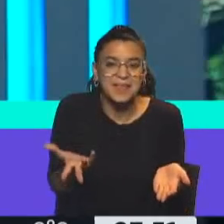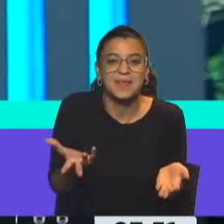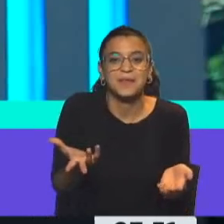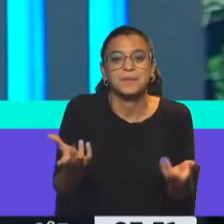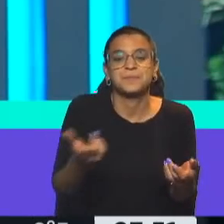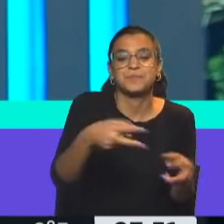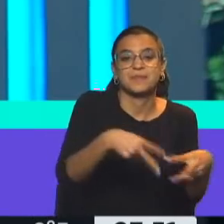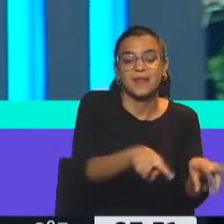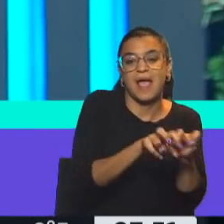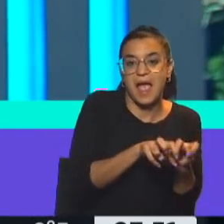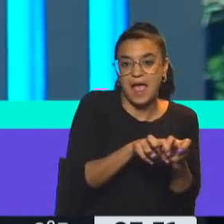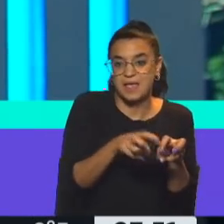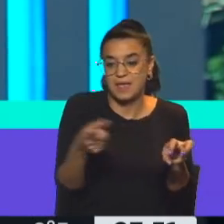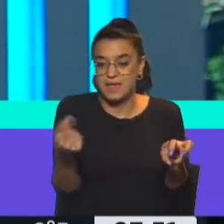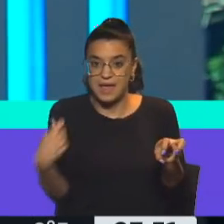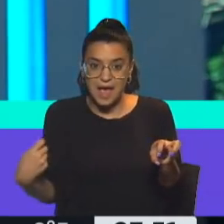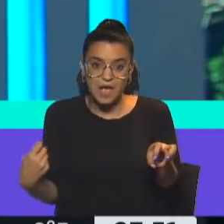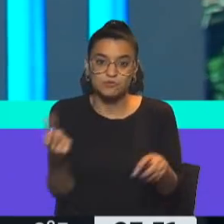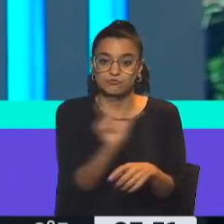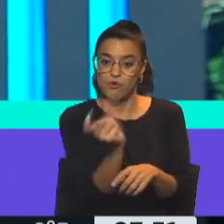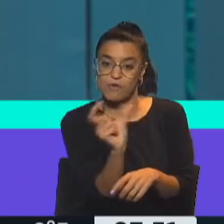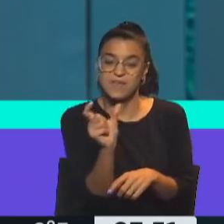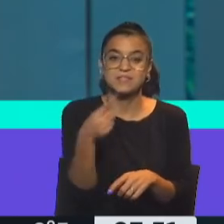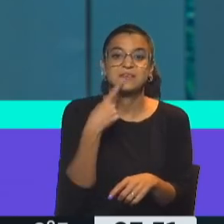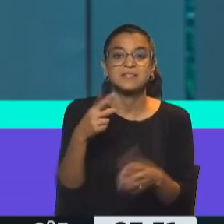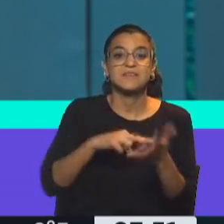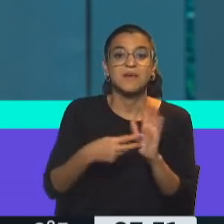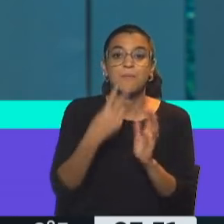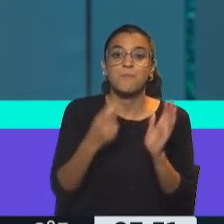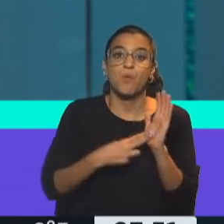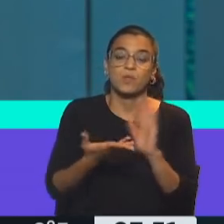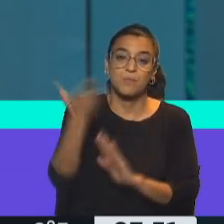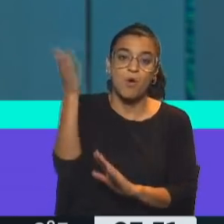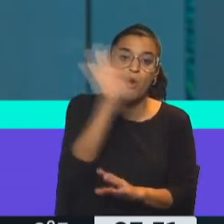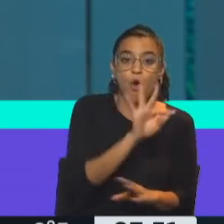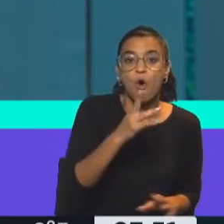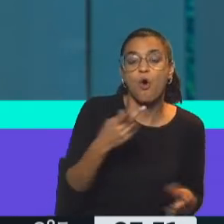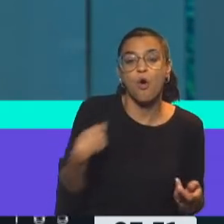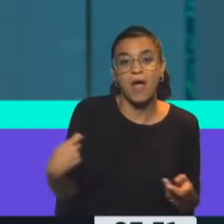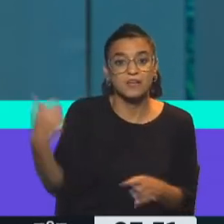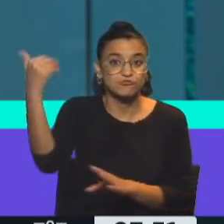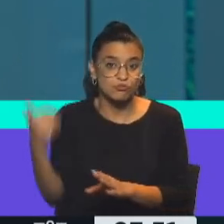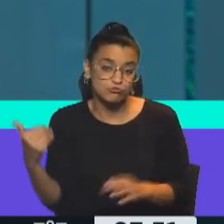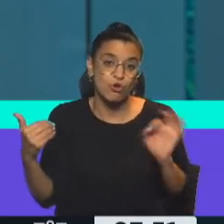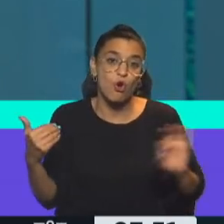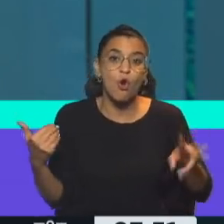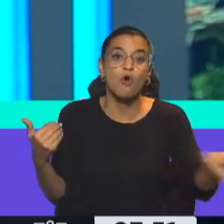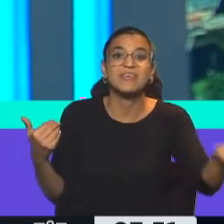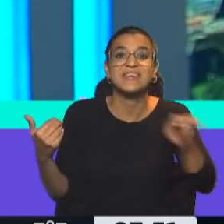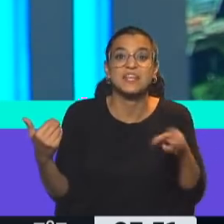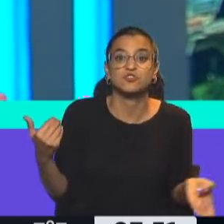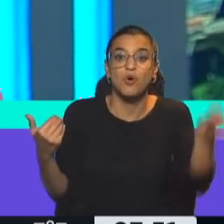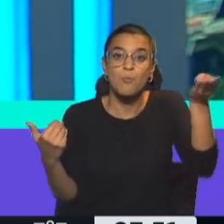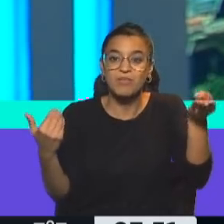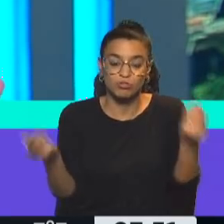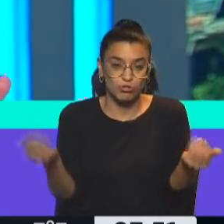Déficit fiscal significa más impuestos. Claro, así es. O ajustás el gasto o aumentás los ingresos. Porque ninguna